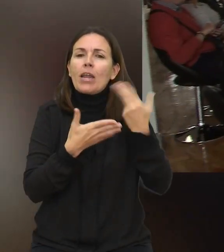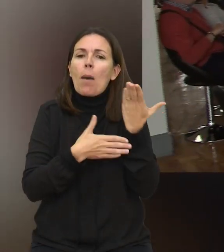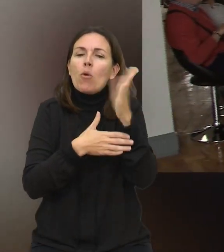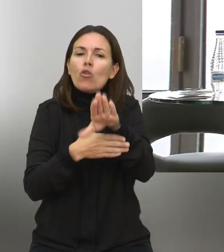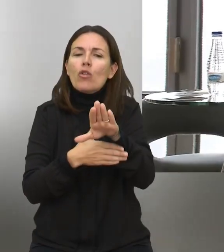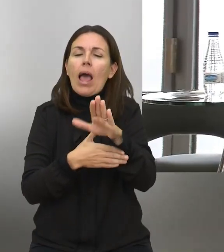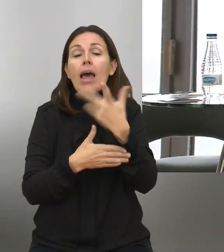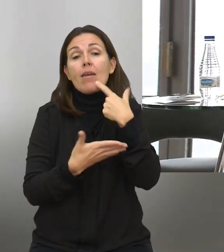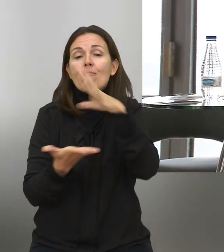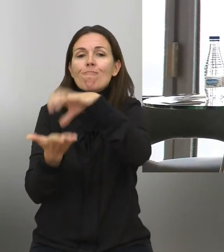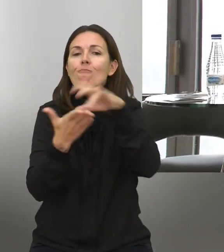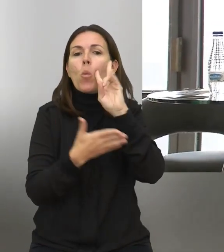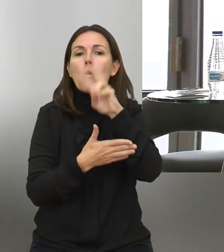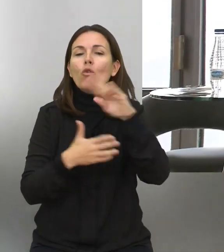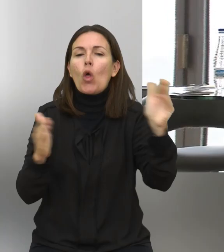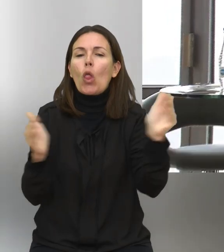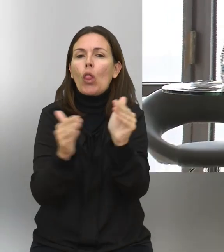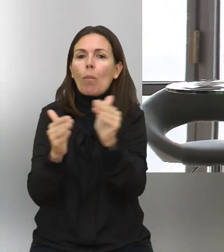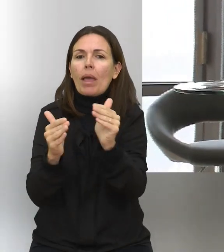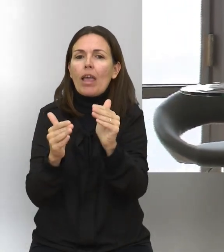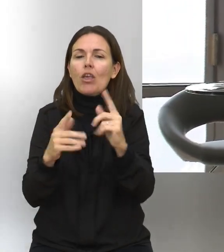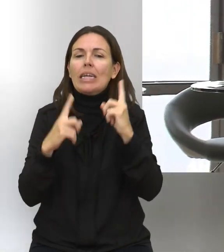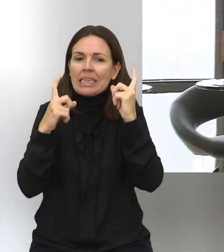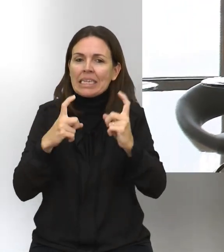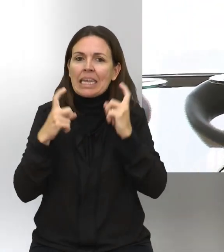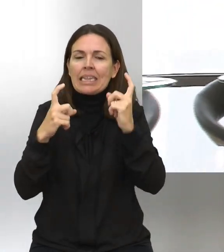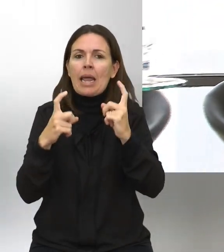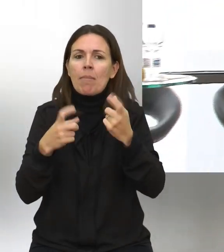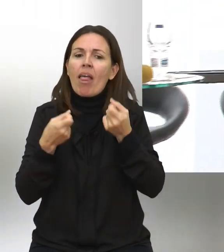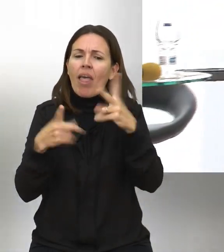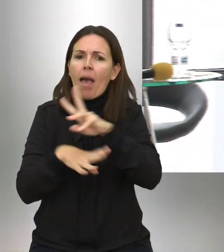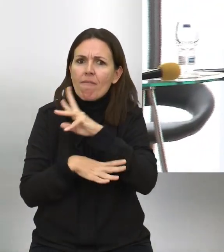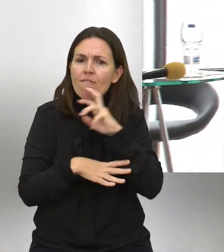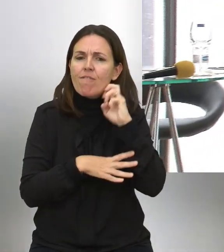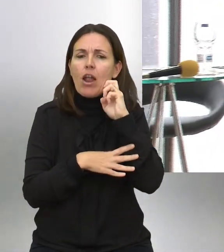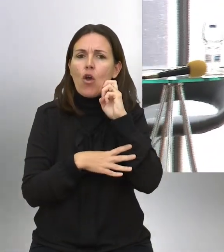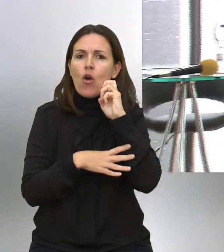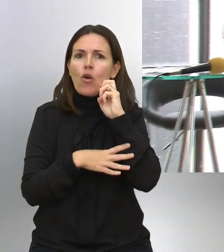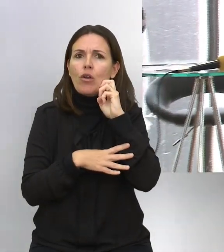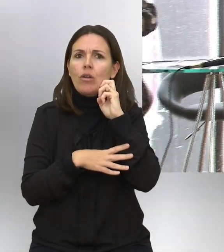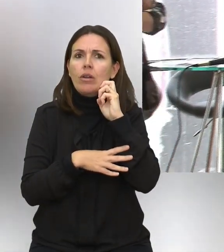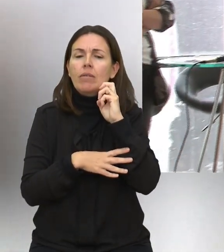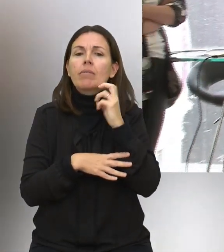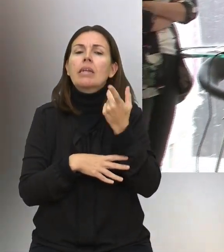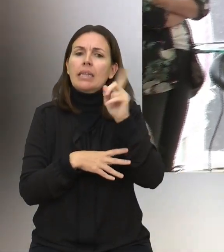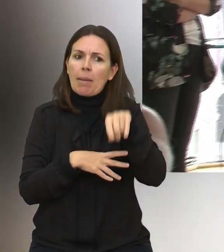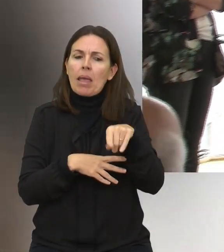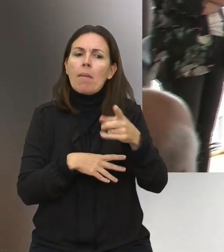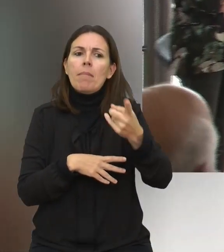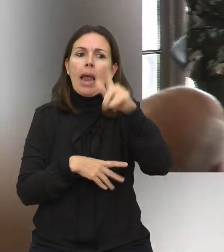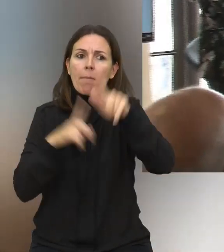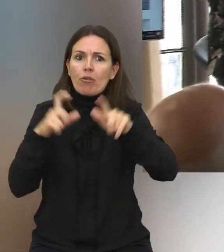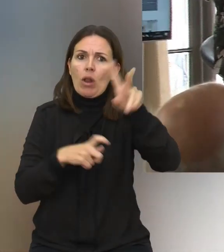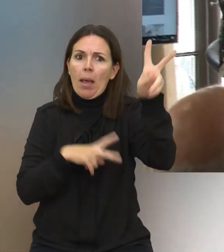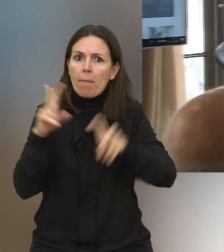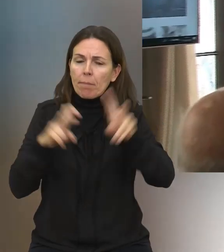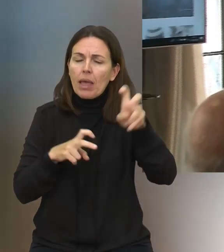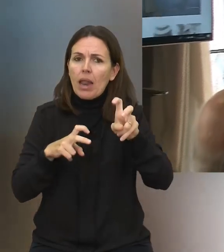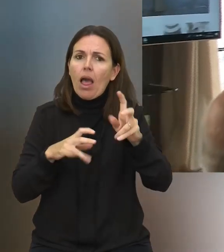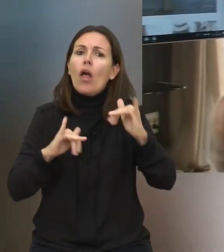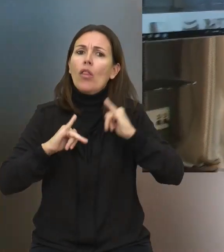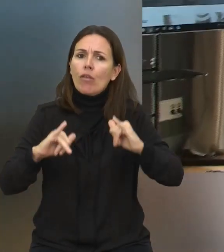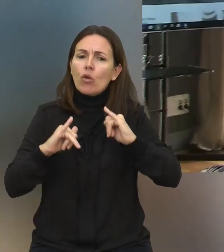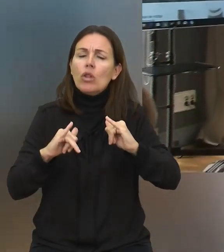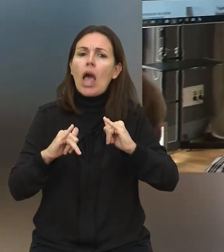sencillas que son esos pequeños museos para poderlos poner en valor y además para el disfrute de todas las